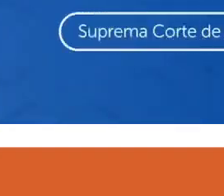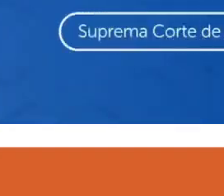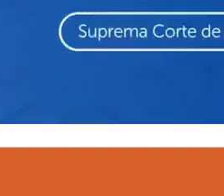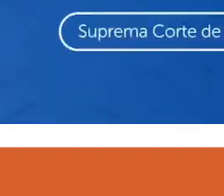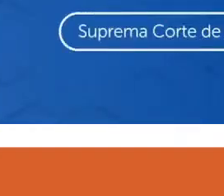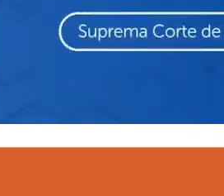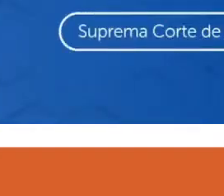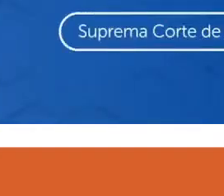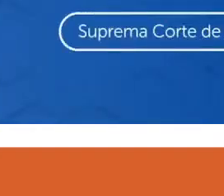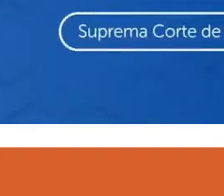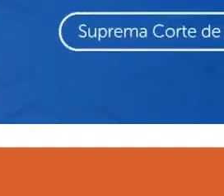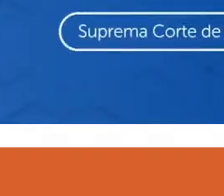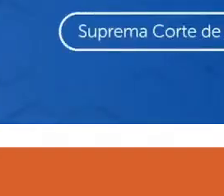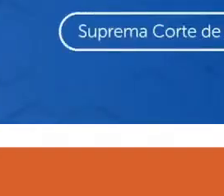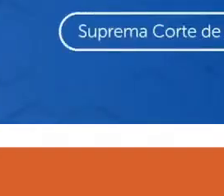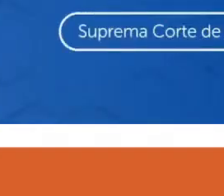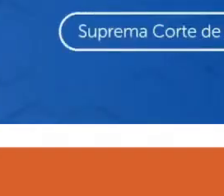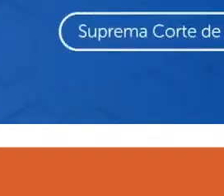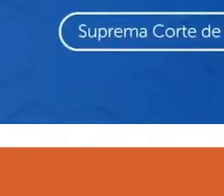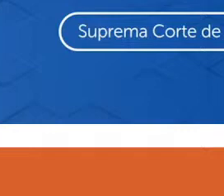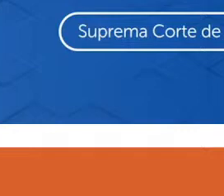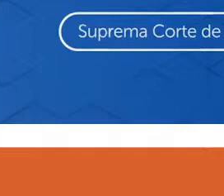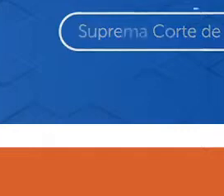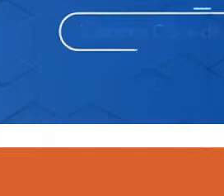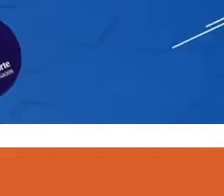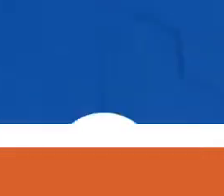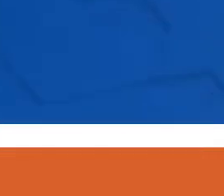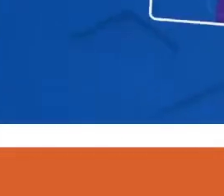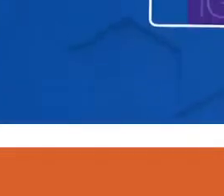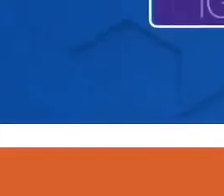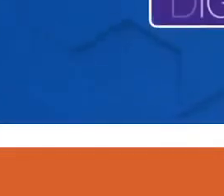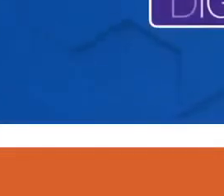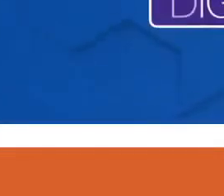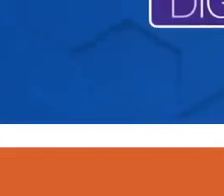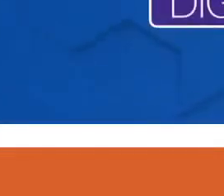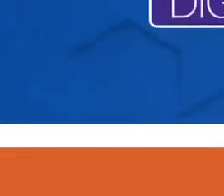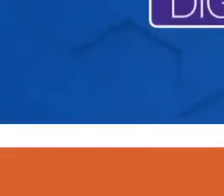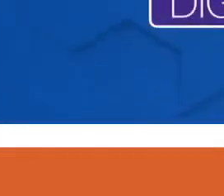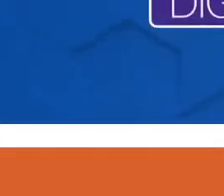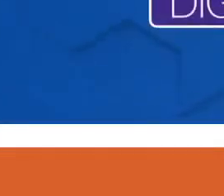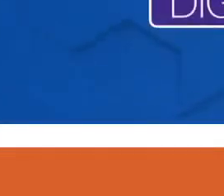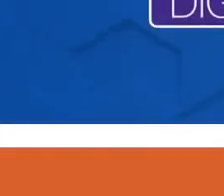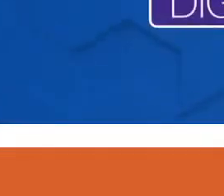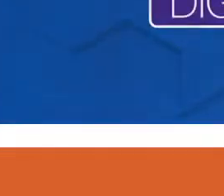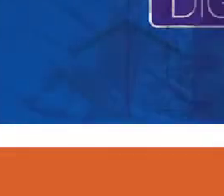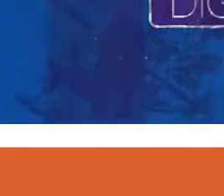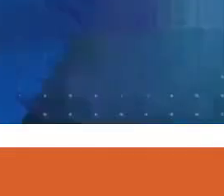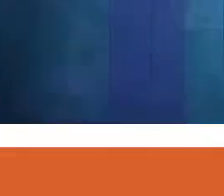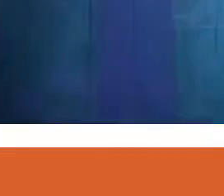como Suprema Corte de Justicia de la Nación. Sigue nuestra página oficial y se parte de la Corte Digital.